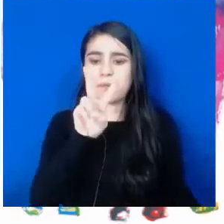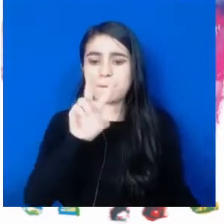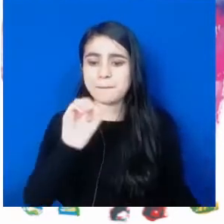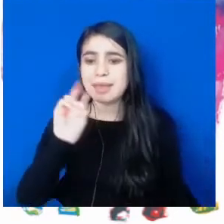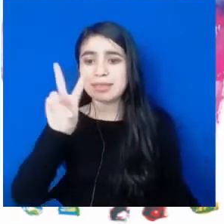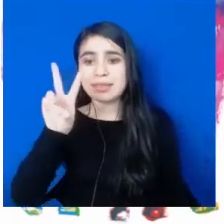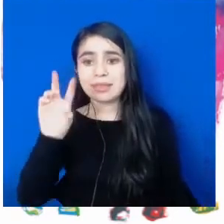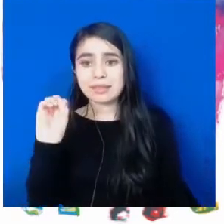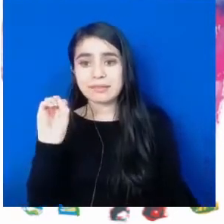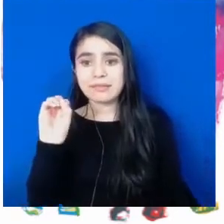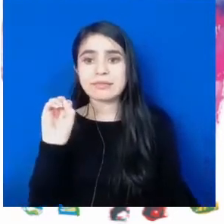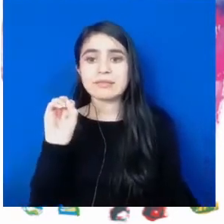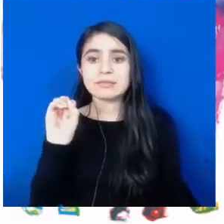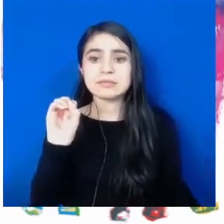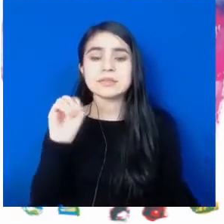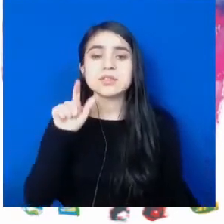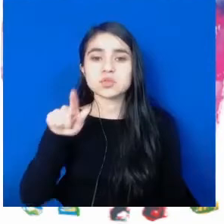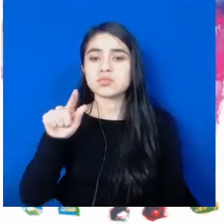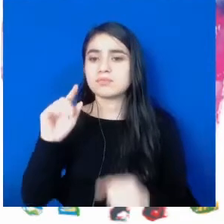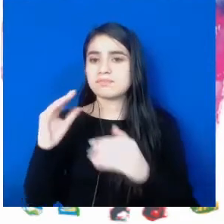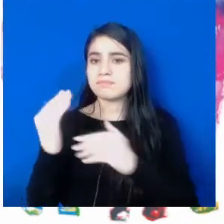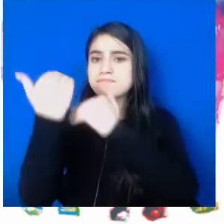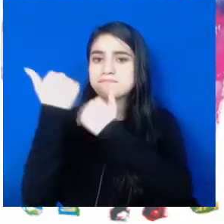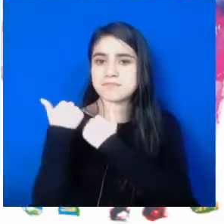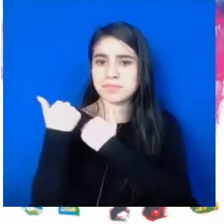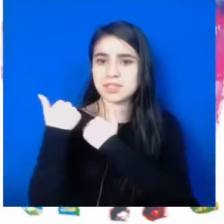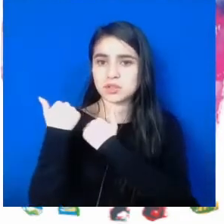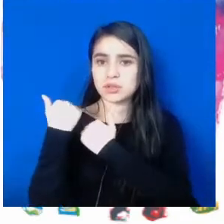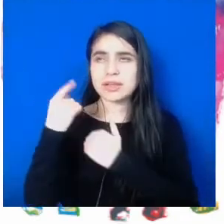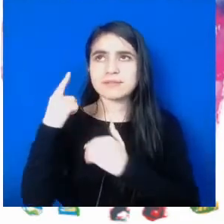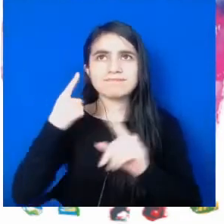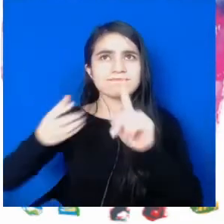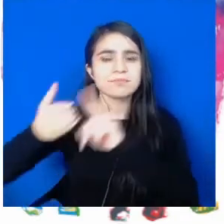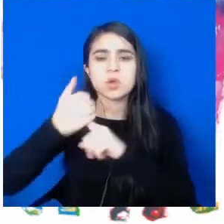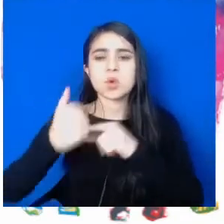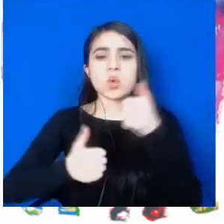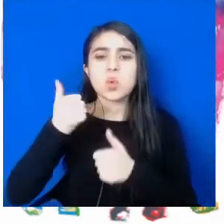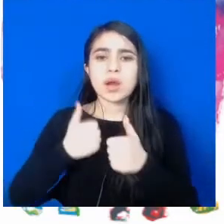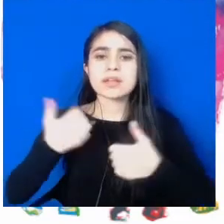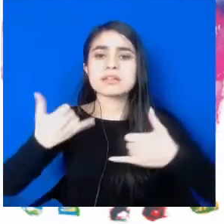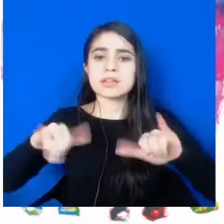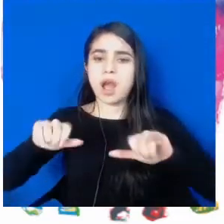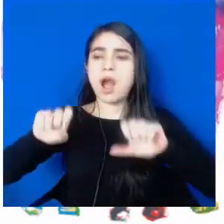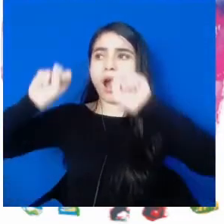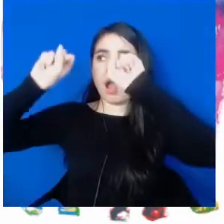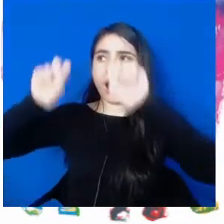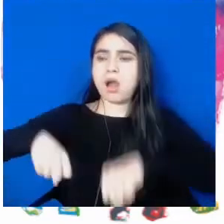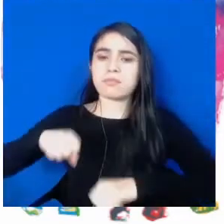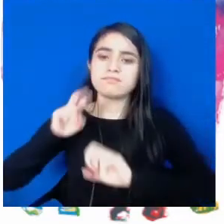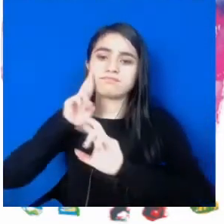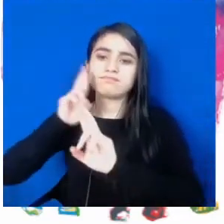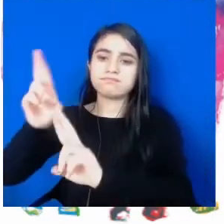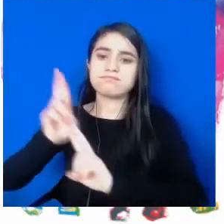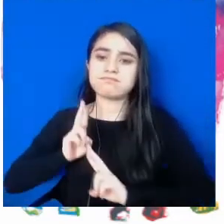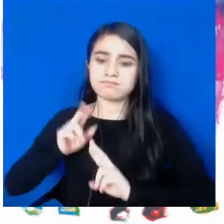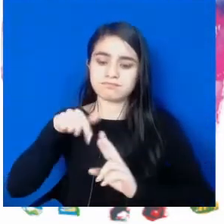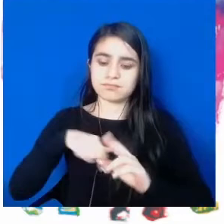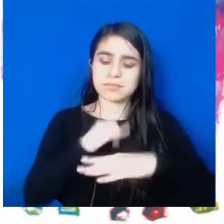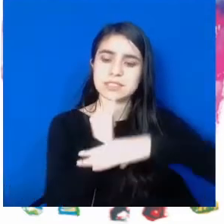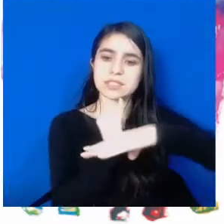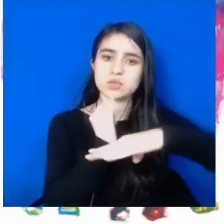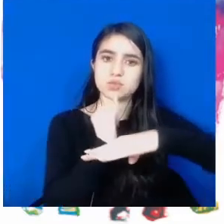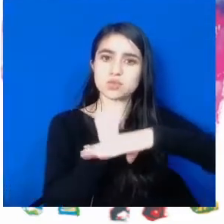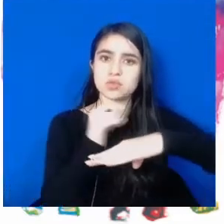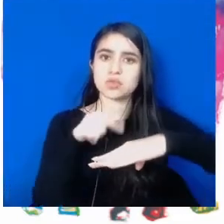desde el punto de vista misional, fue la aprobación y el reconocimiento de la institución al